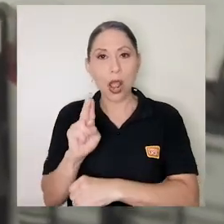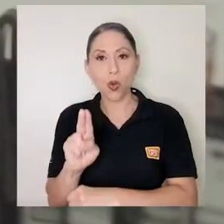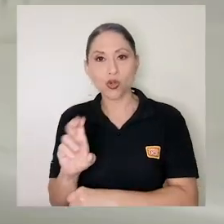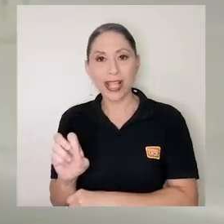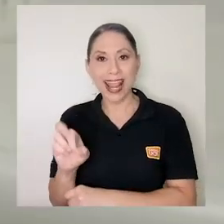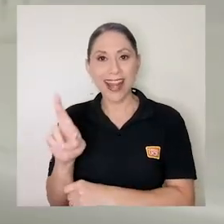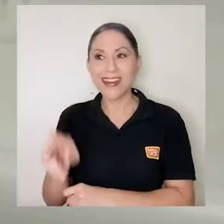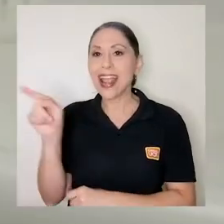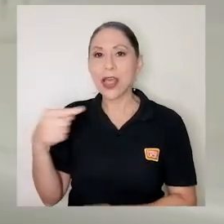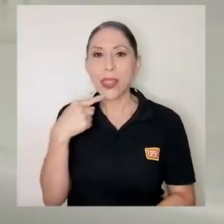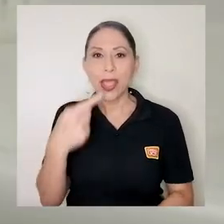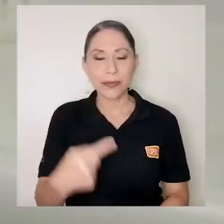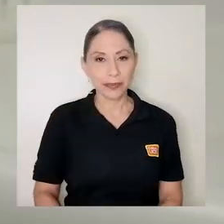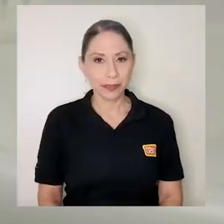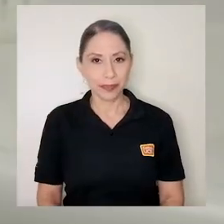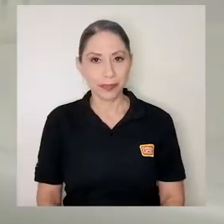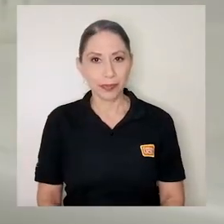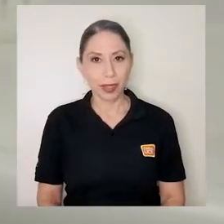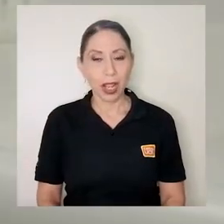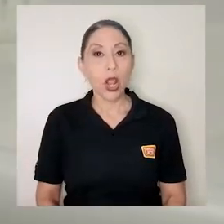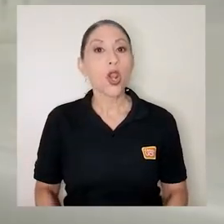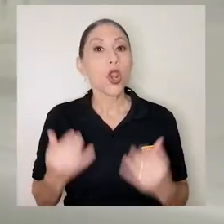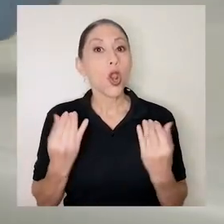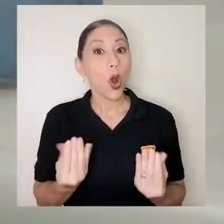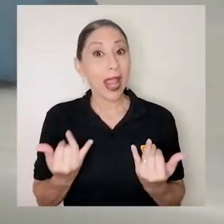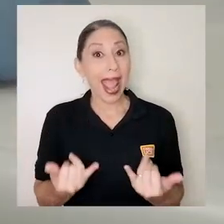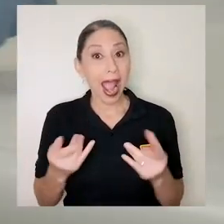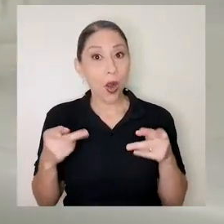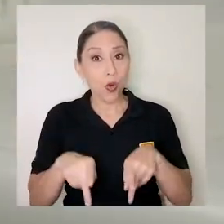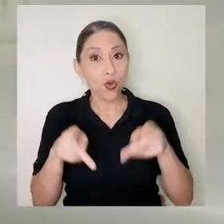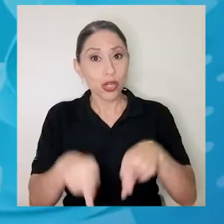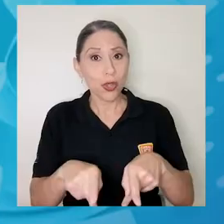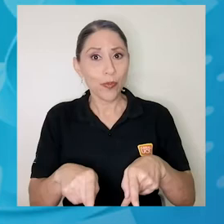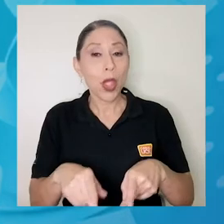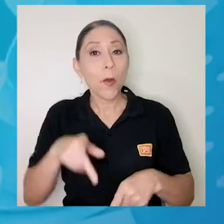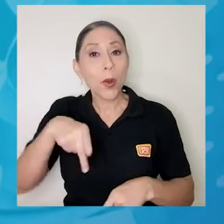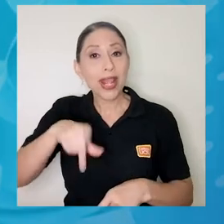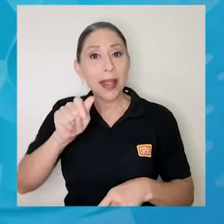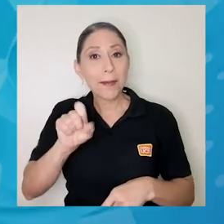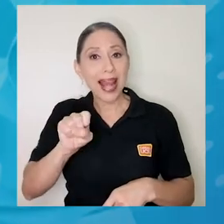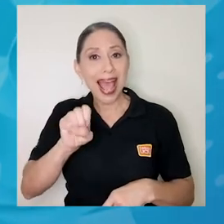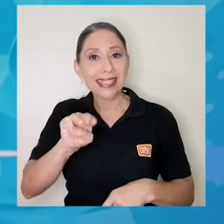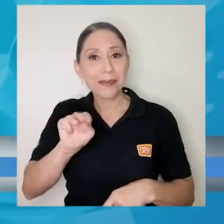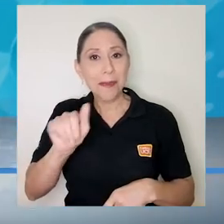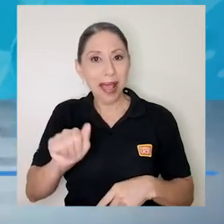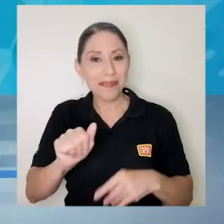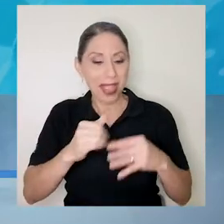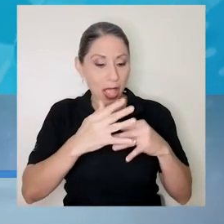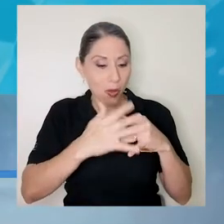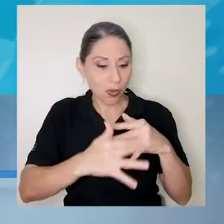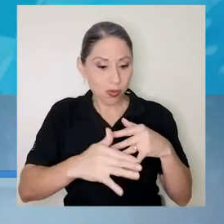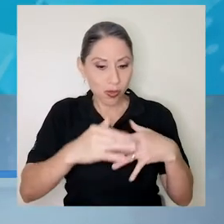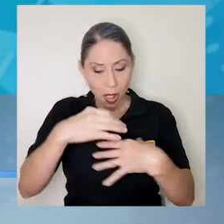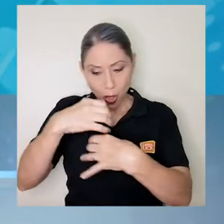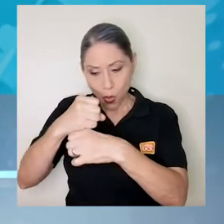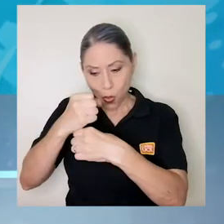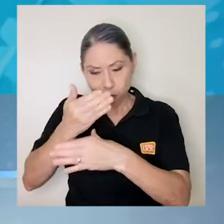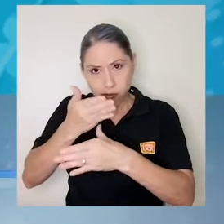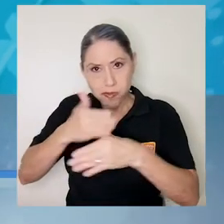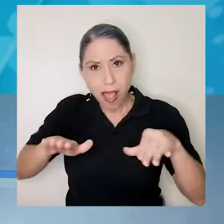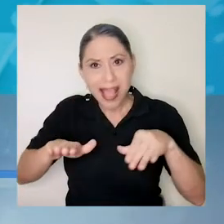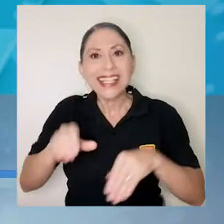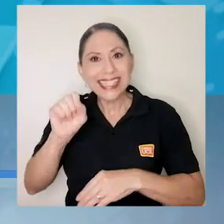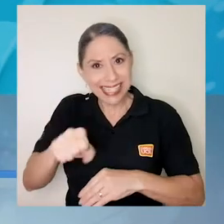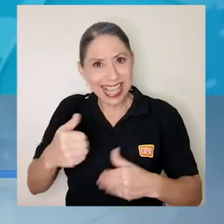UCR y esto fue lo que señaló. Lo que ha ocurrido, porque plasma sí hay, lo que pasa es que obviamente la cantidad de